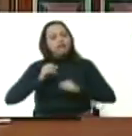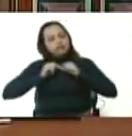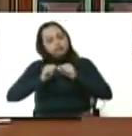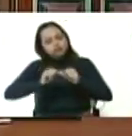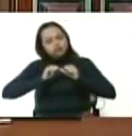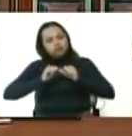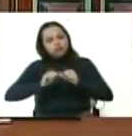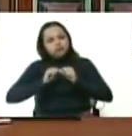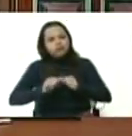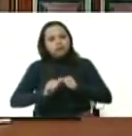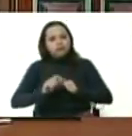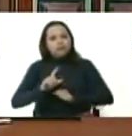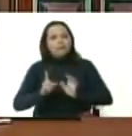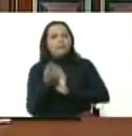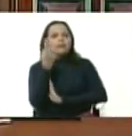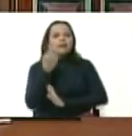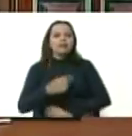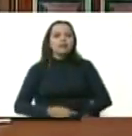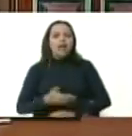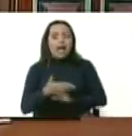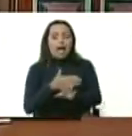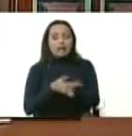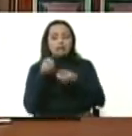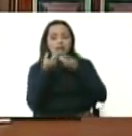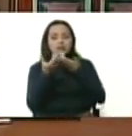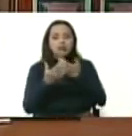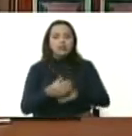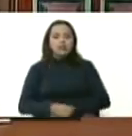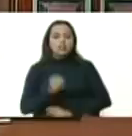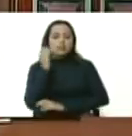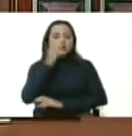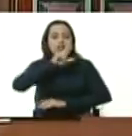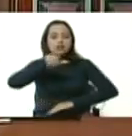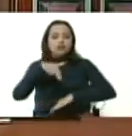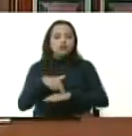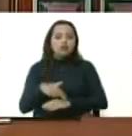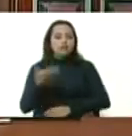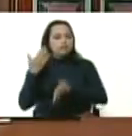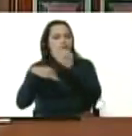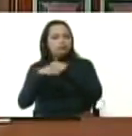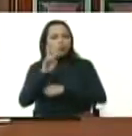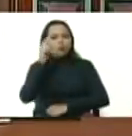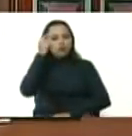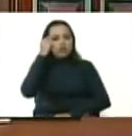la pauta lo dije en el discurso de la asamblea nacional constituyente de hace dos días